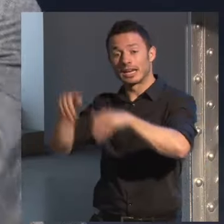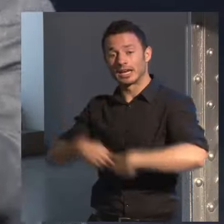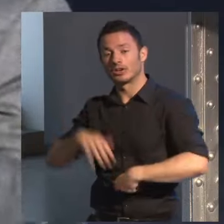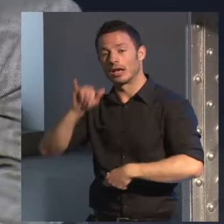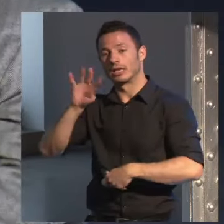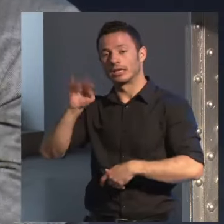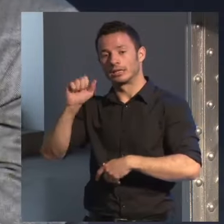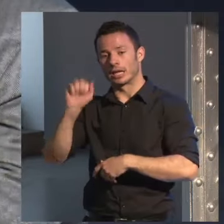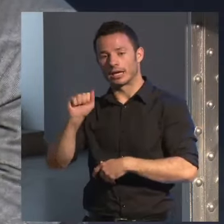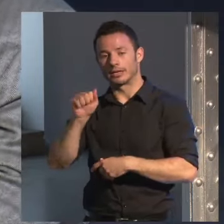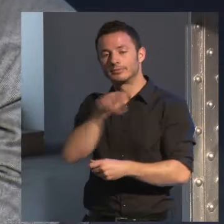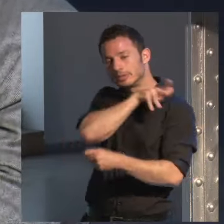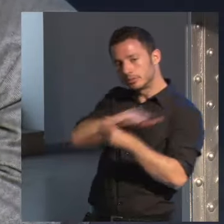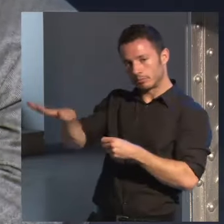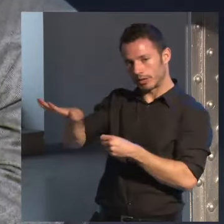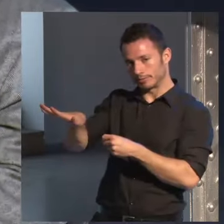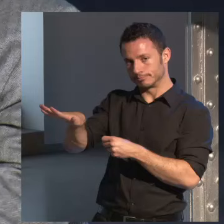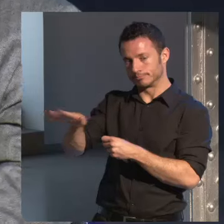en episodios de la novela de mi vida